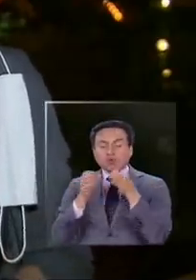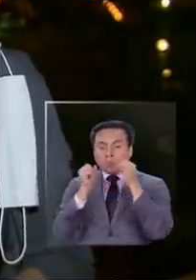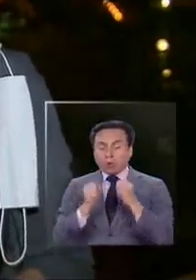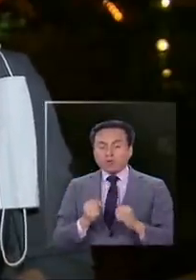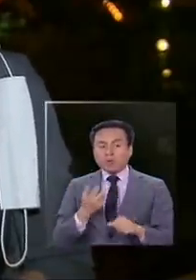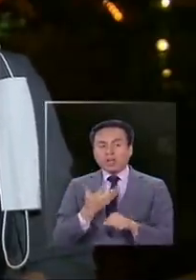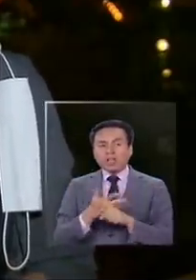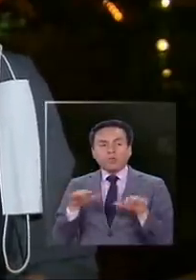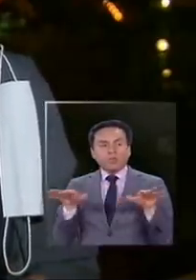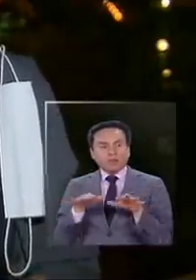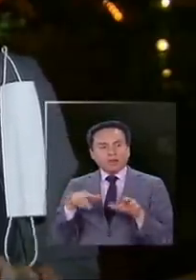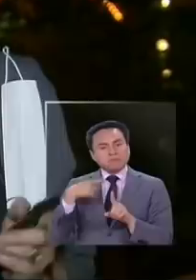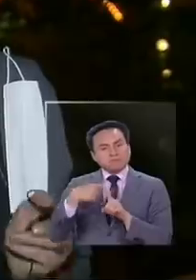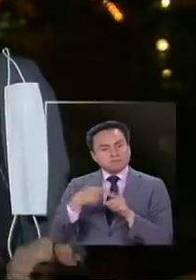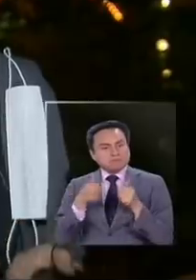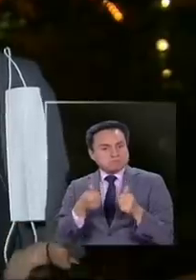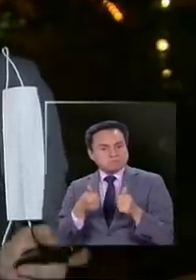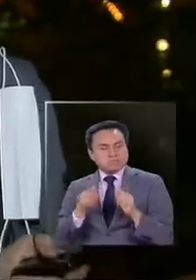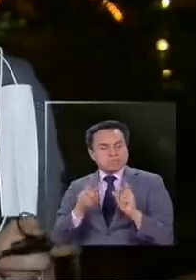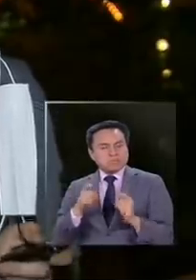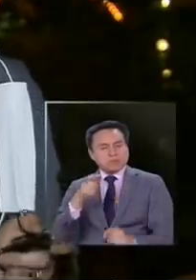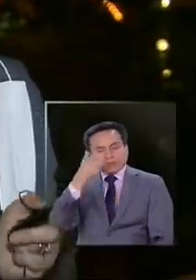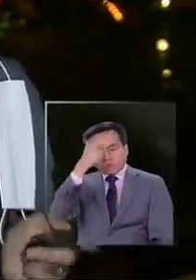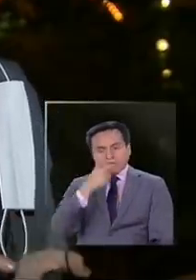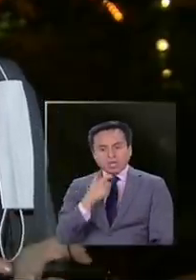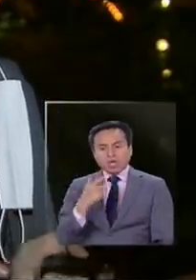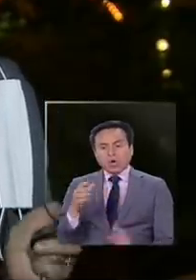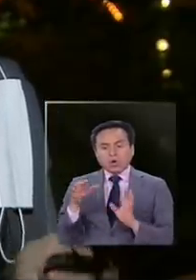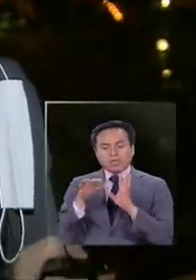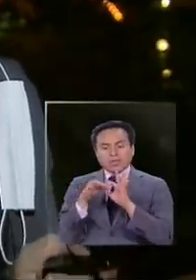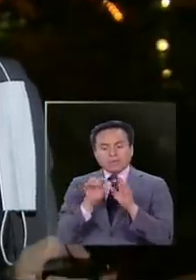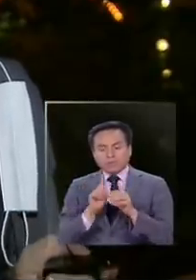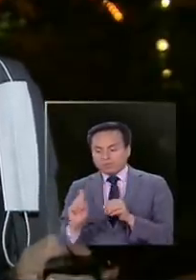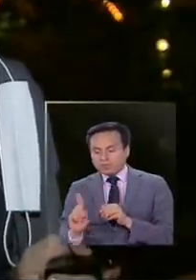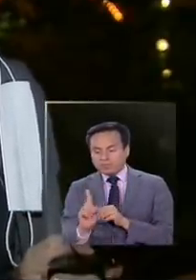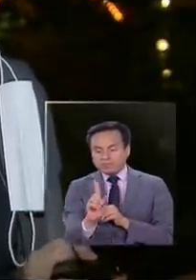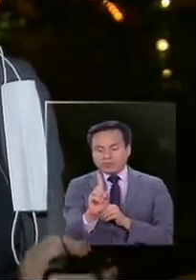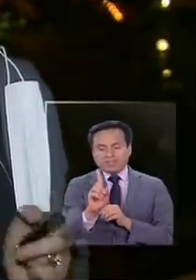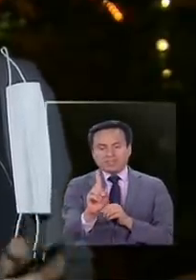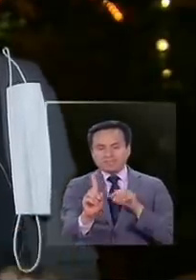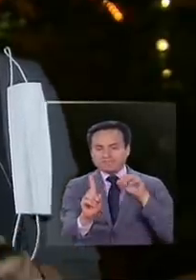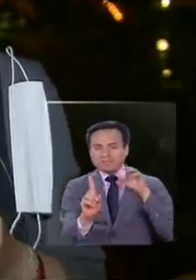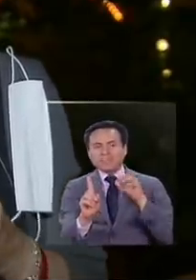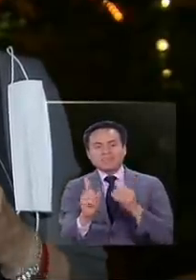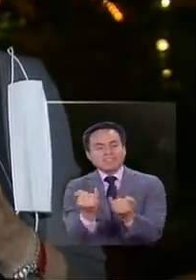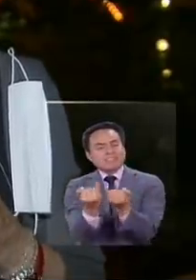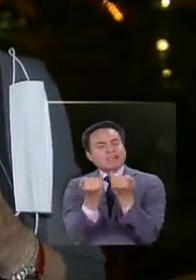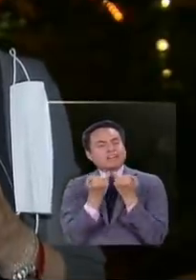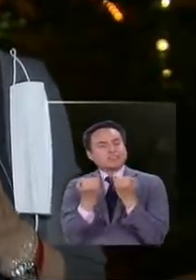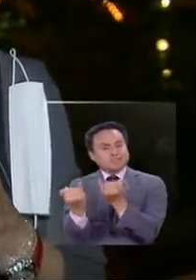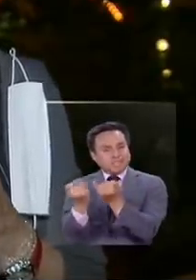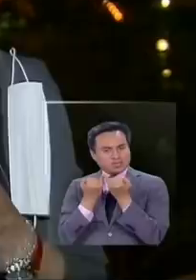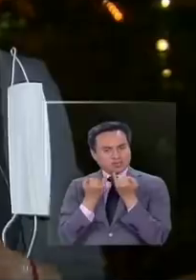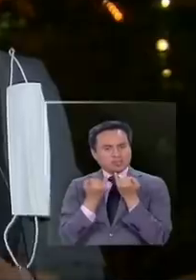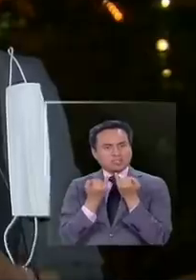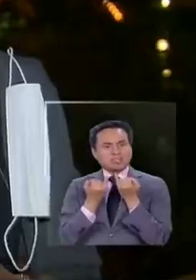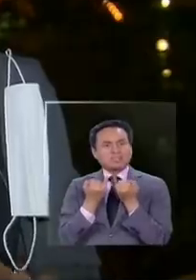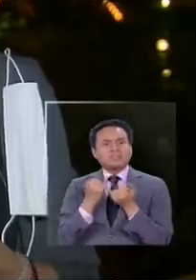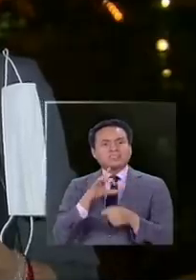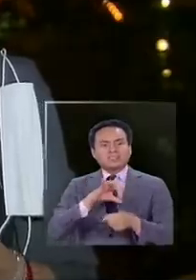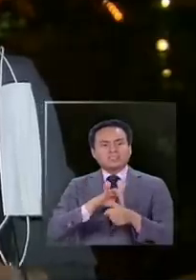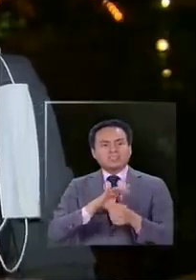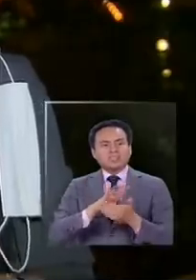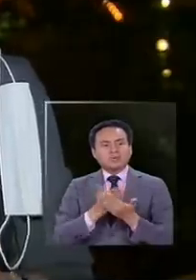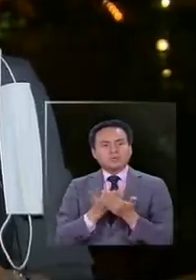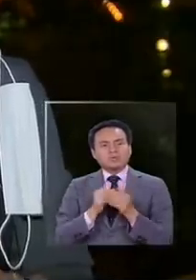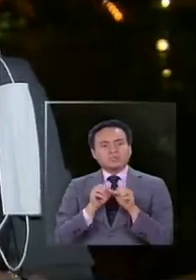puede tener una utilidad muy grande siempre que uno pueda conectar el movimiento de las personas con los datos de salud, con los datos